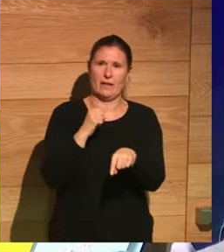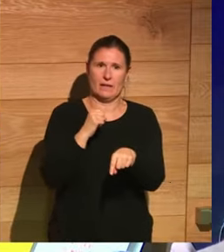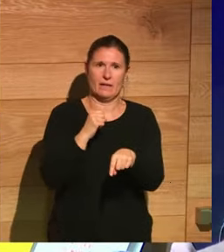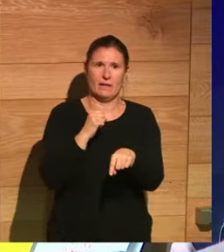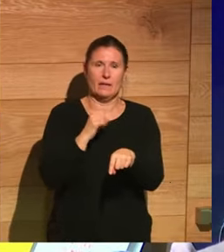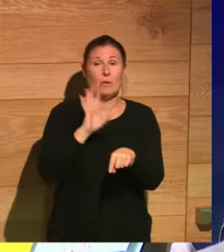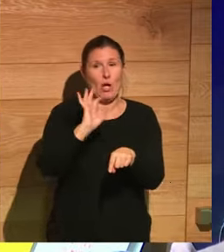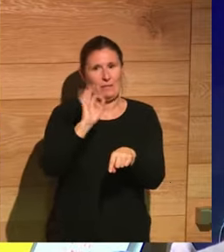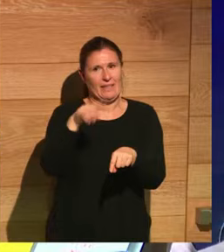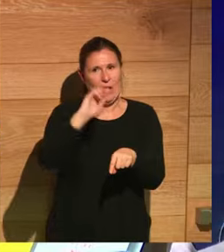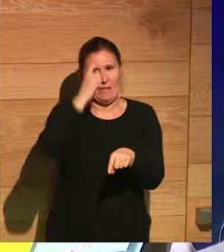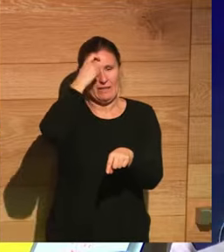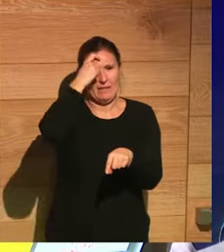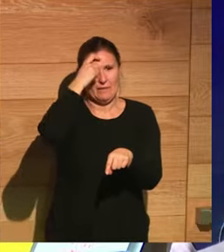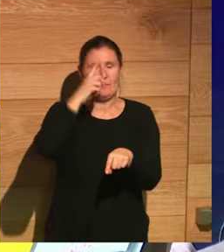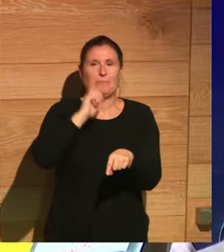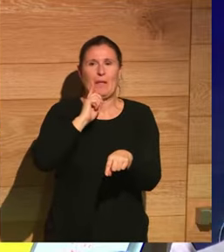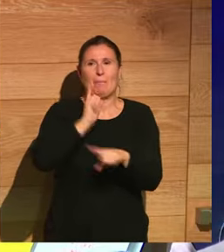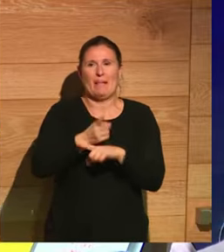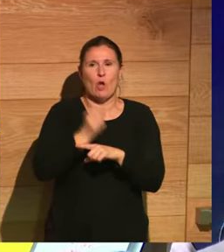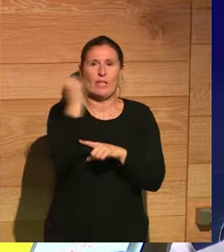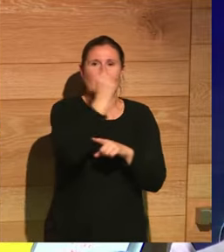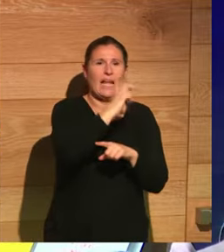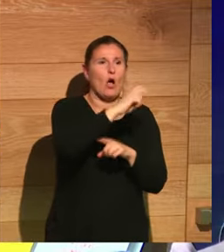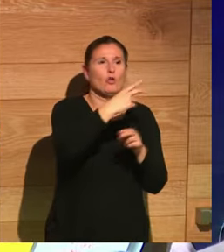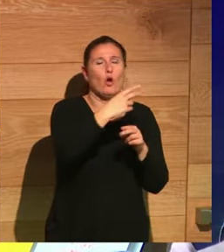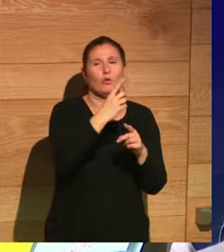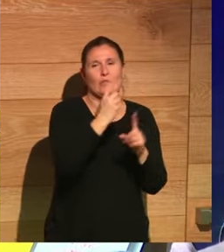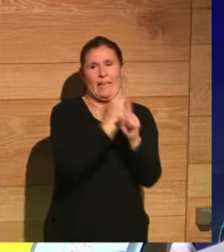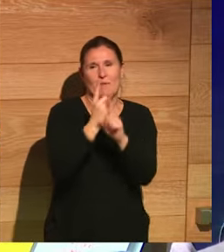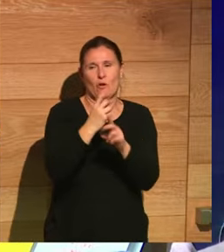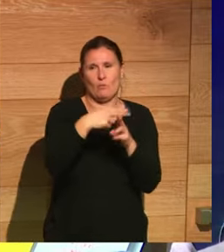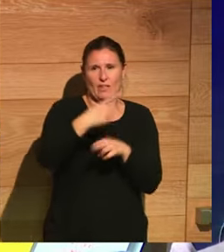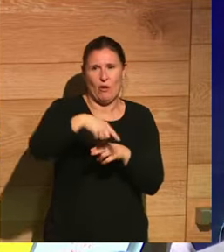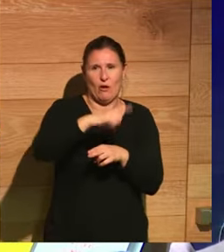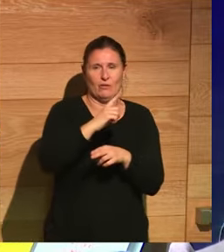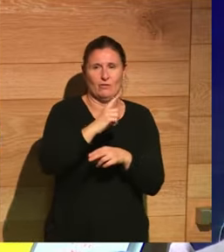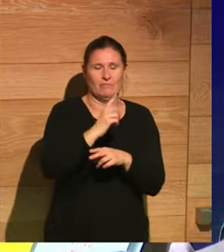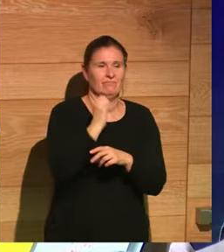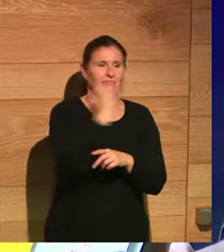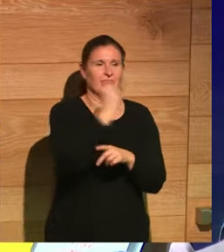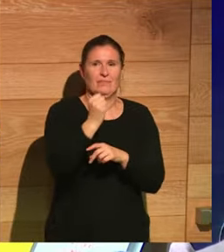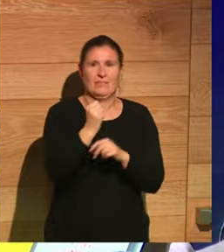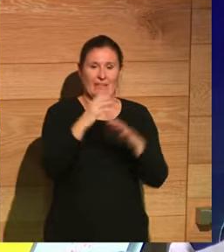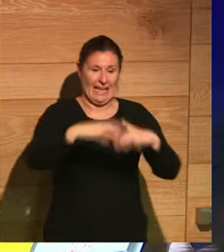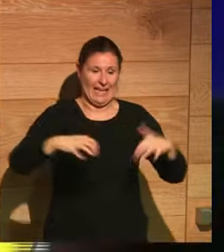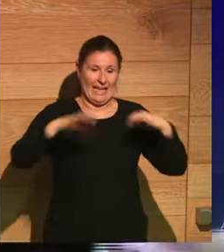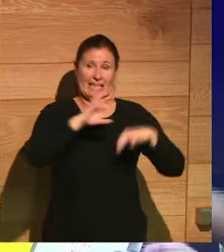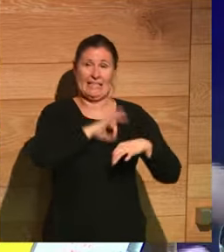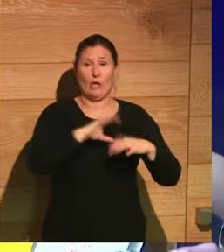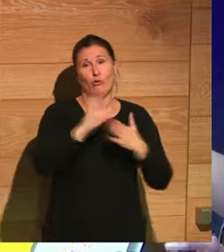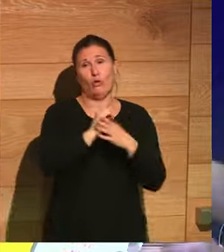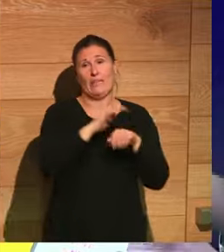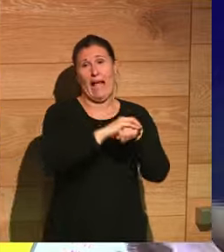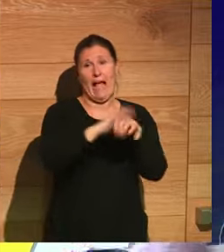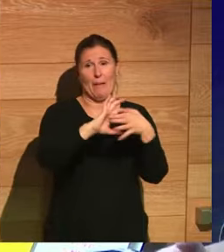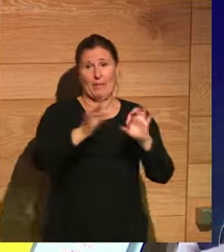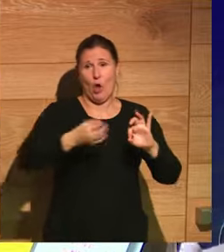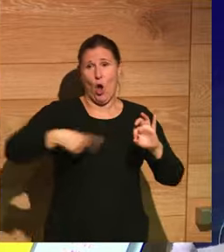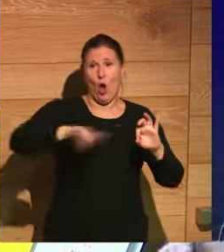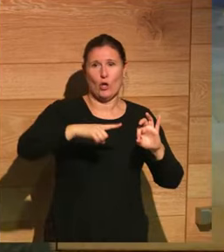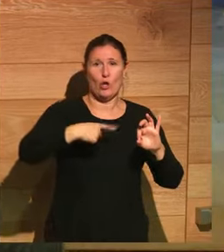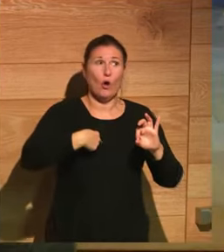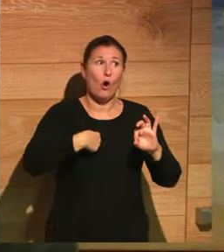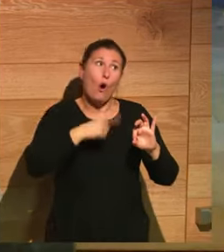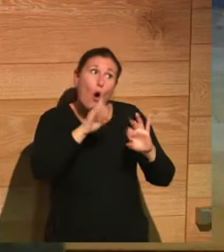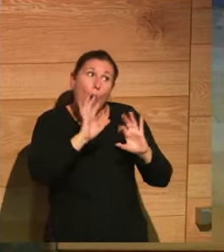concepto que es asesinó o mandó a asesinar a todos sus enemigos políticos, con lo cual en el Senado no quedaban más que amigos, o, bueno, o mejor soy tu